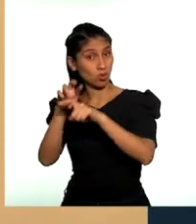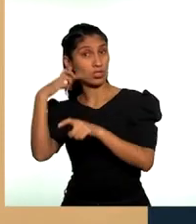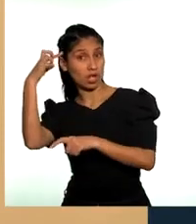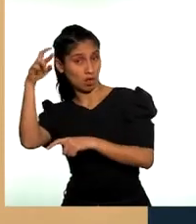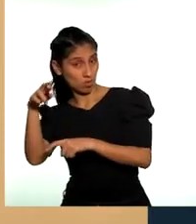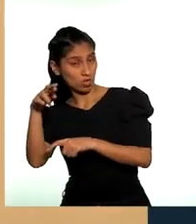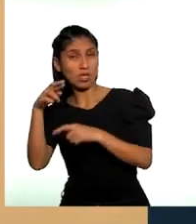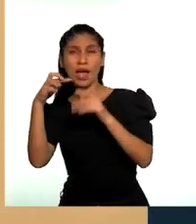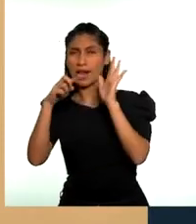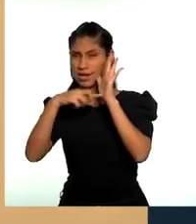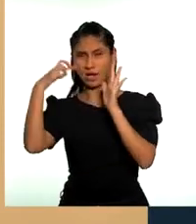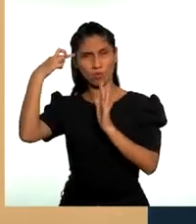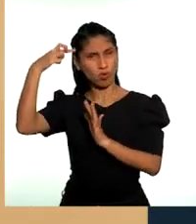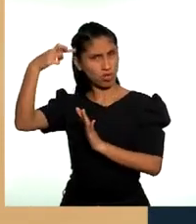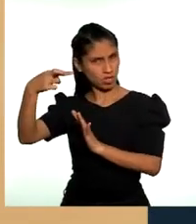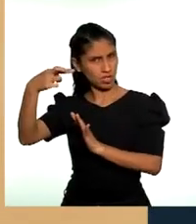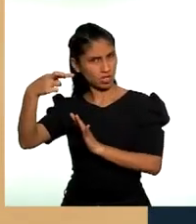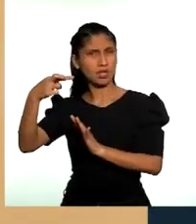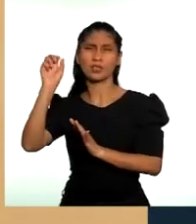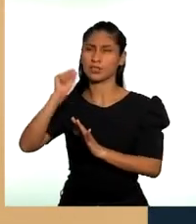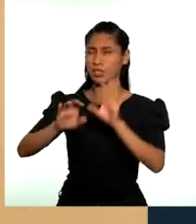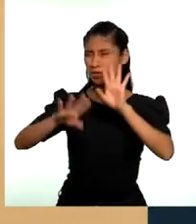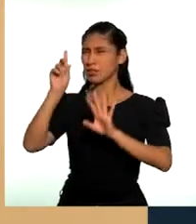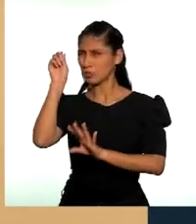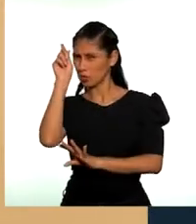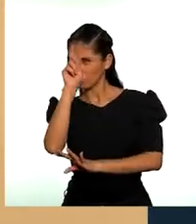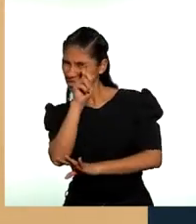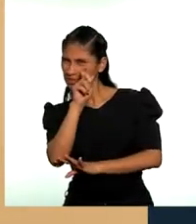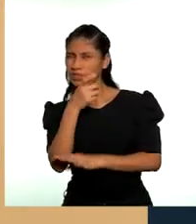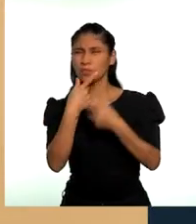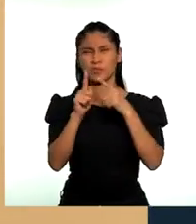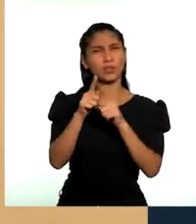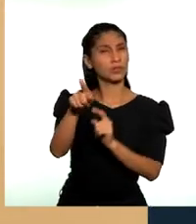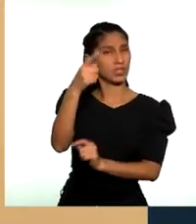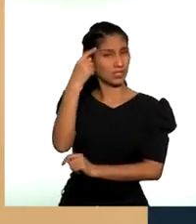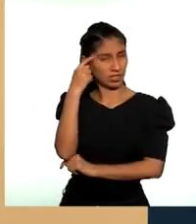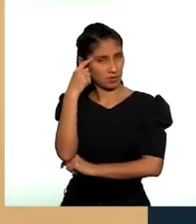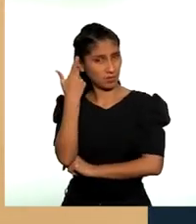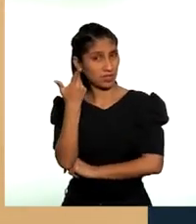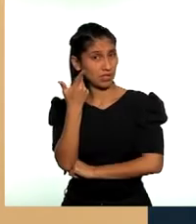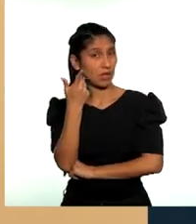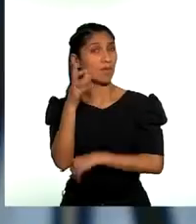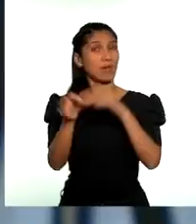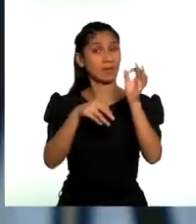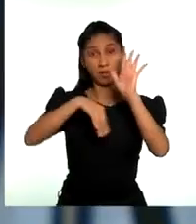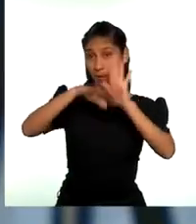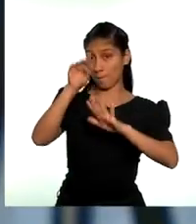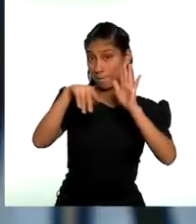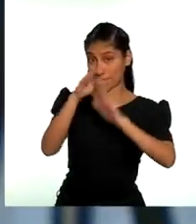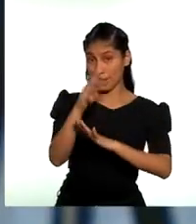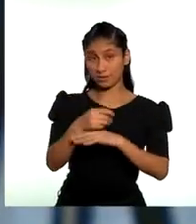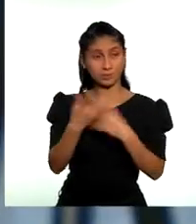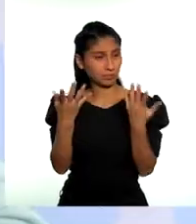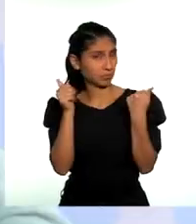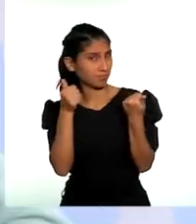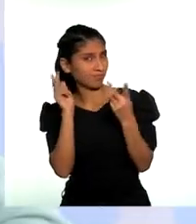acuerdo